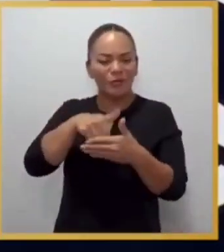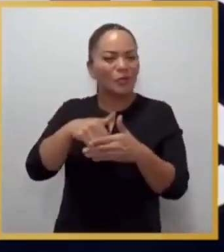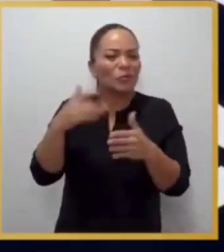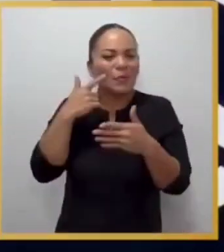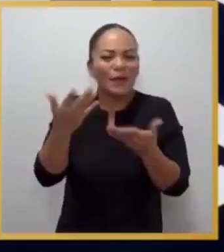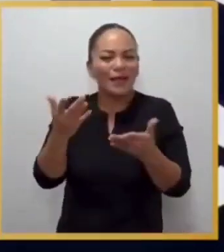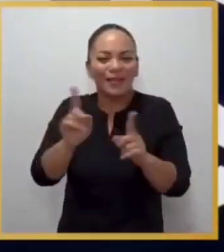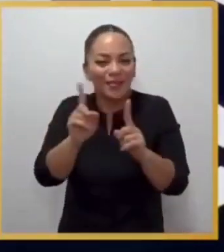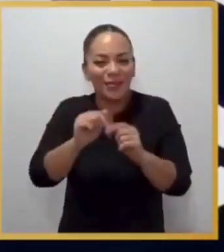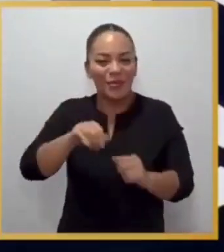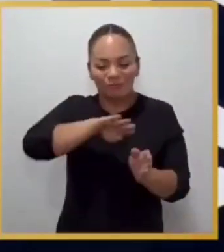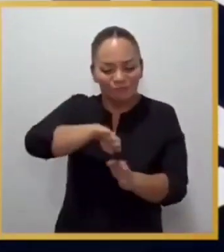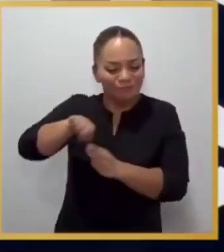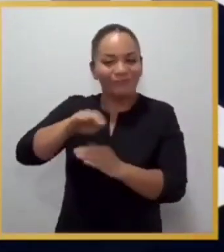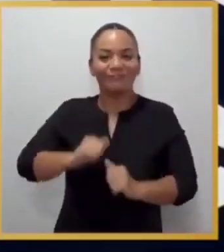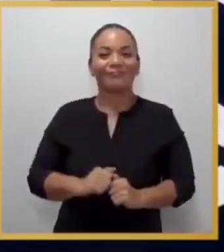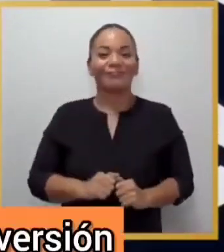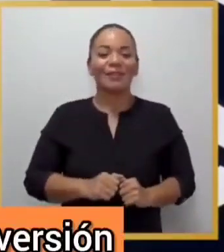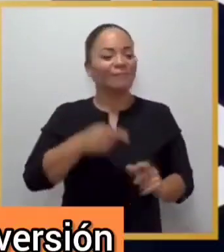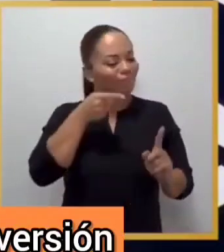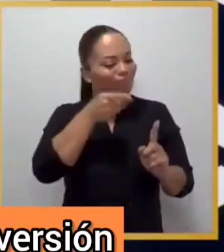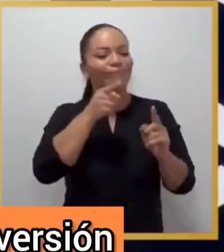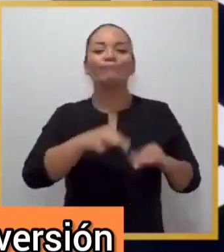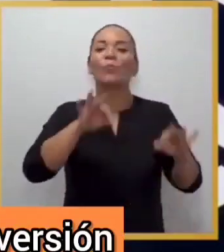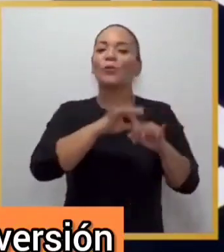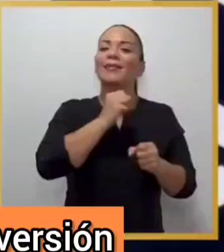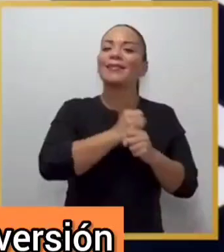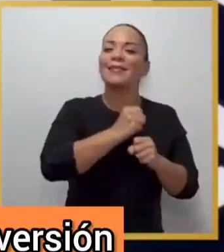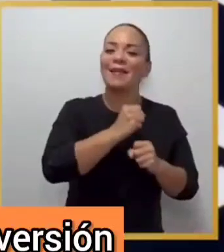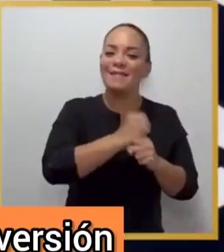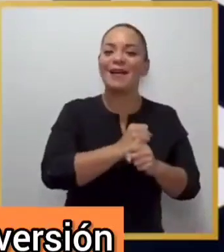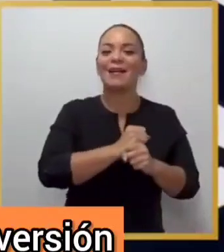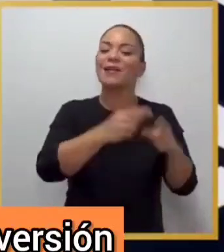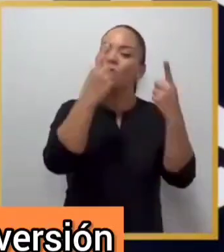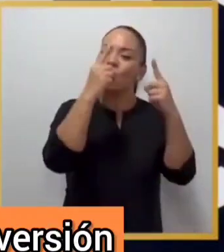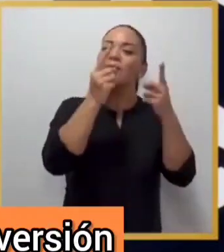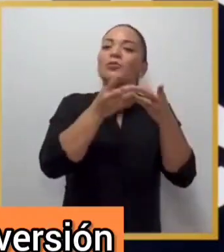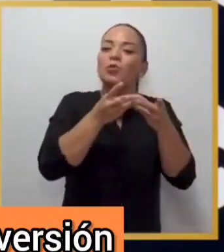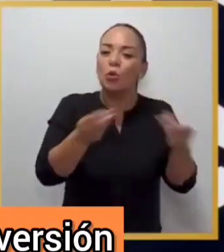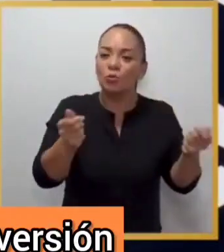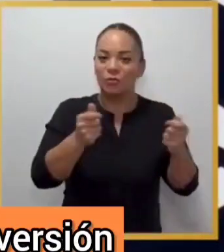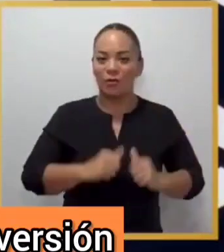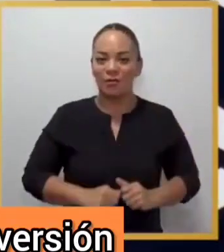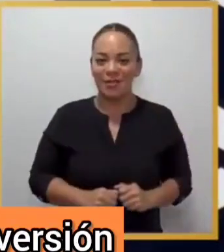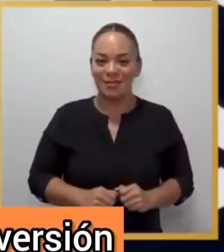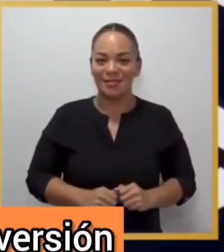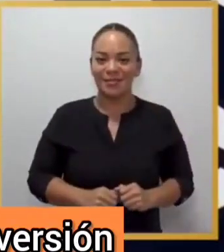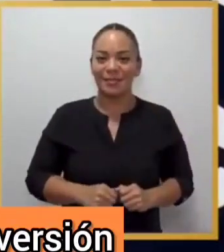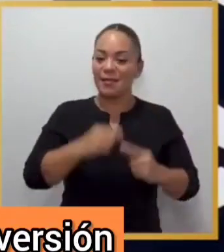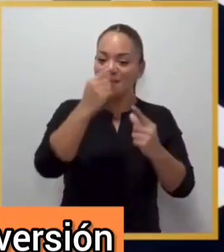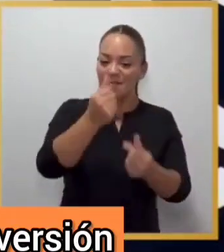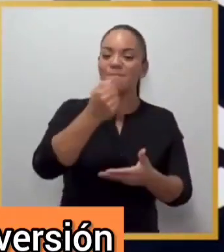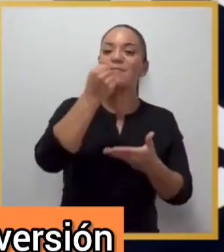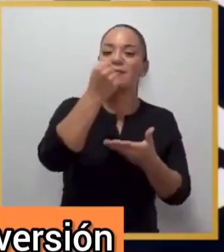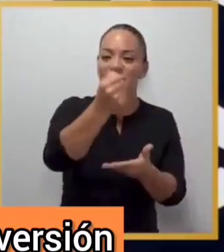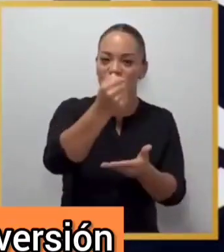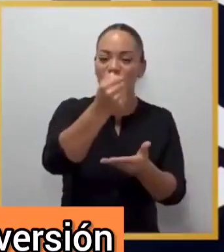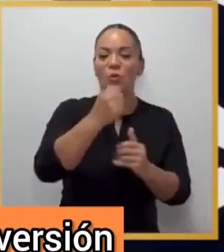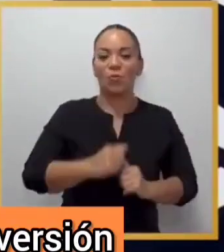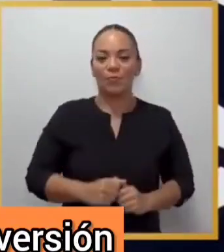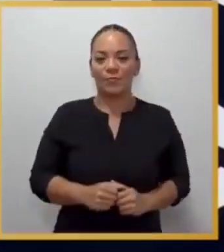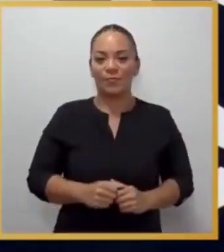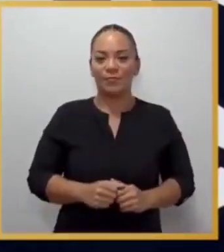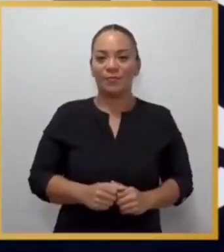sin sentido y cuando trabajamos para buscar soluciones a la